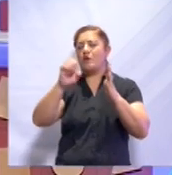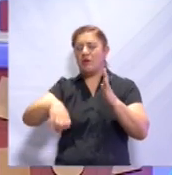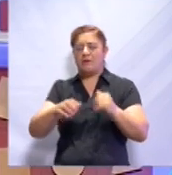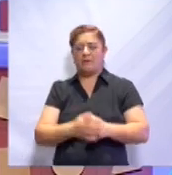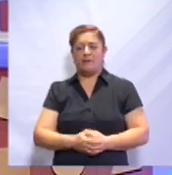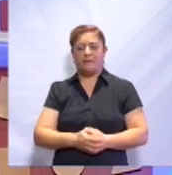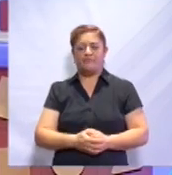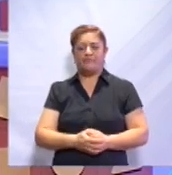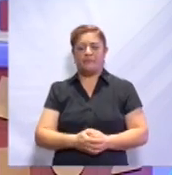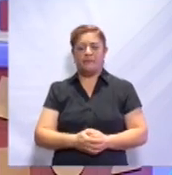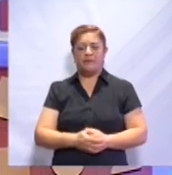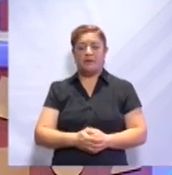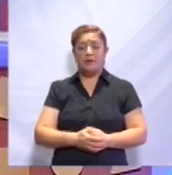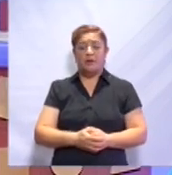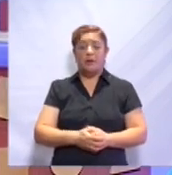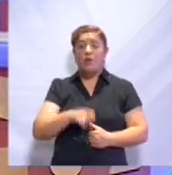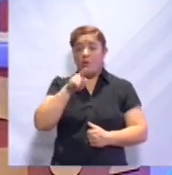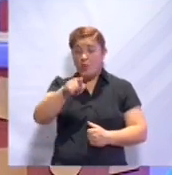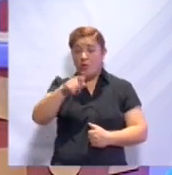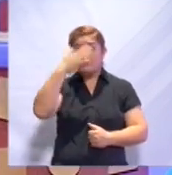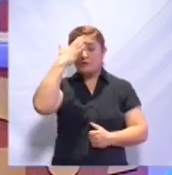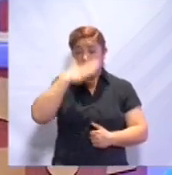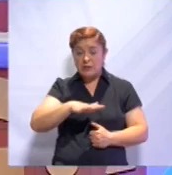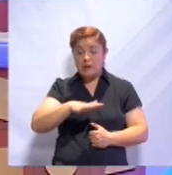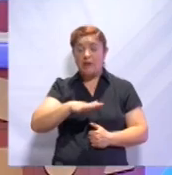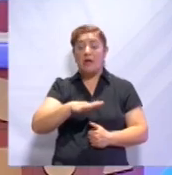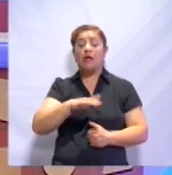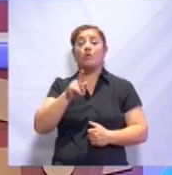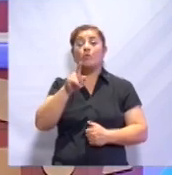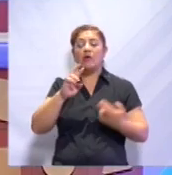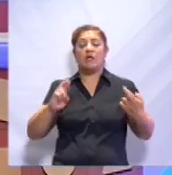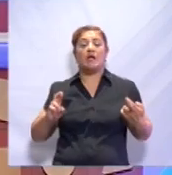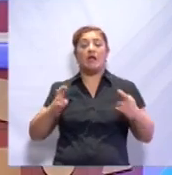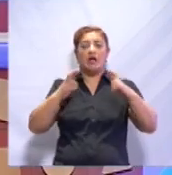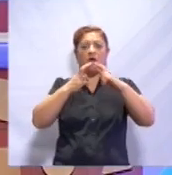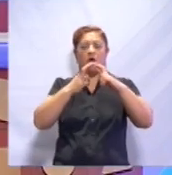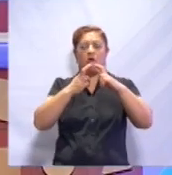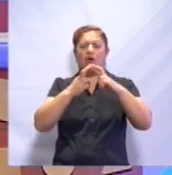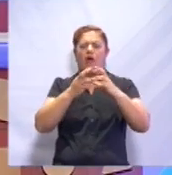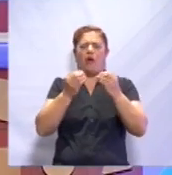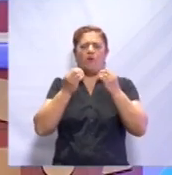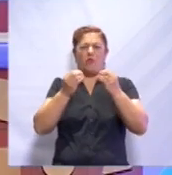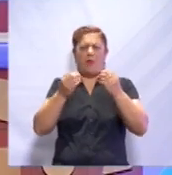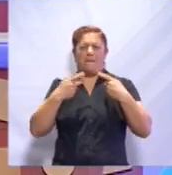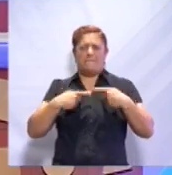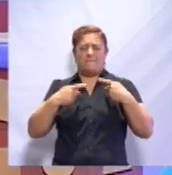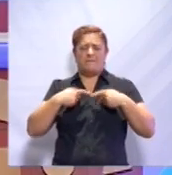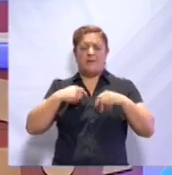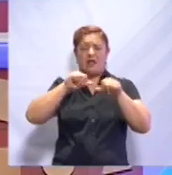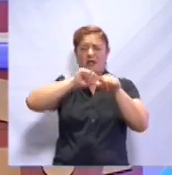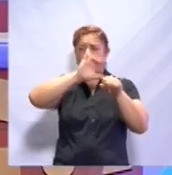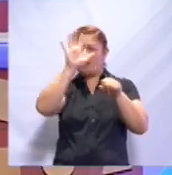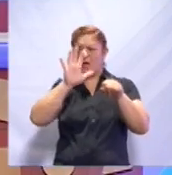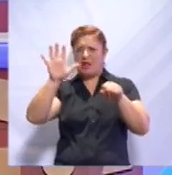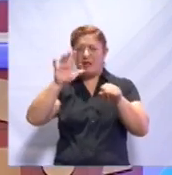ustedes, y sabías, Viri, que una de las religiones con más seguidores en el continente asiático es el islam? ¿O